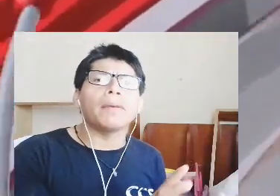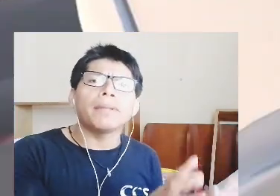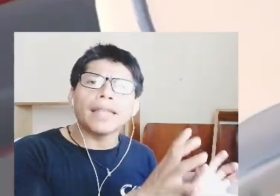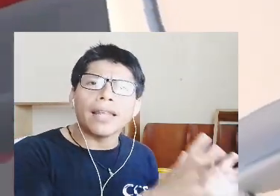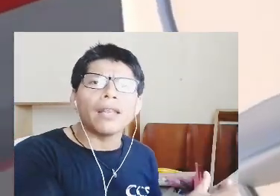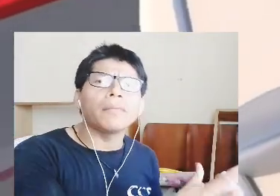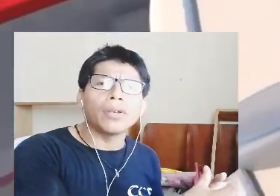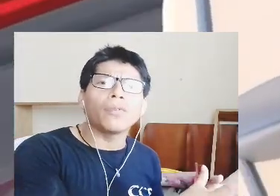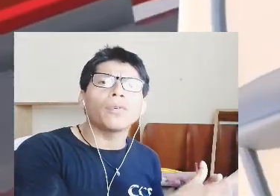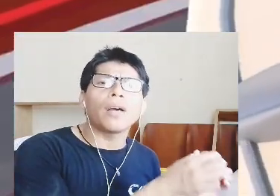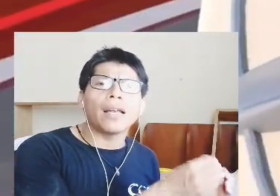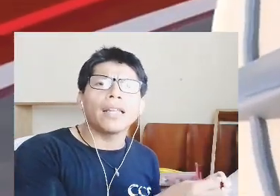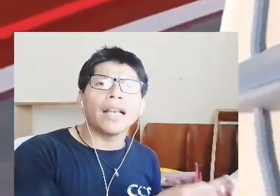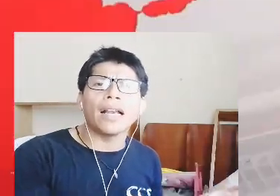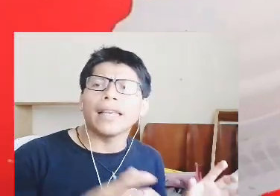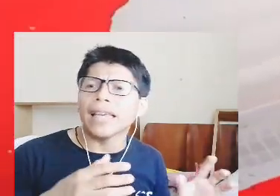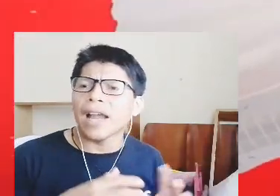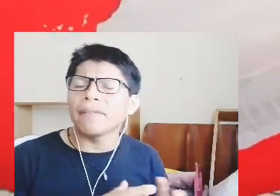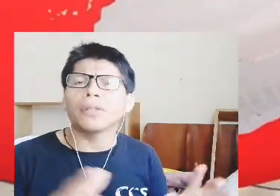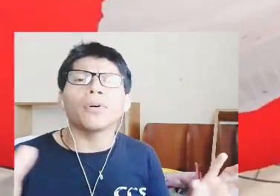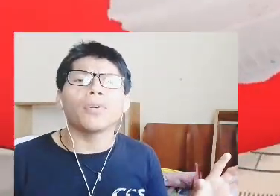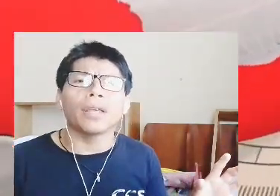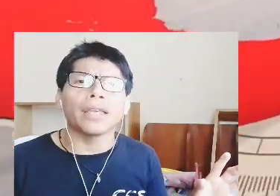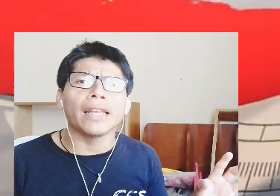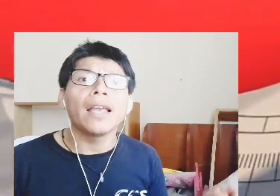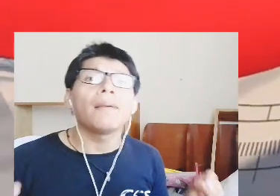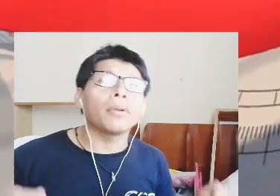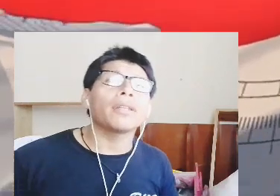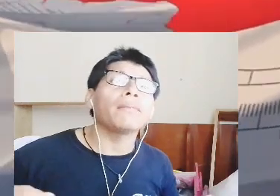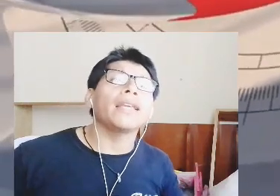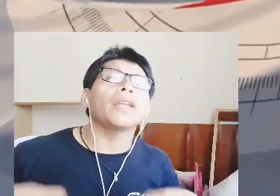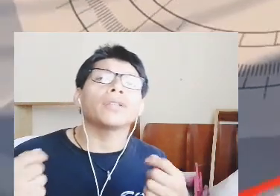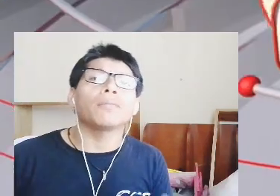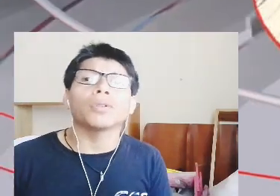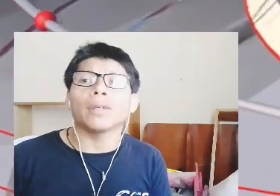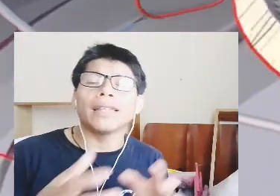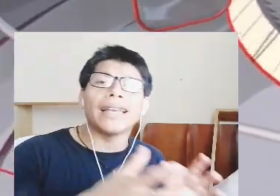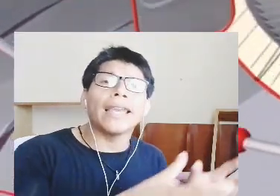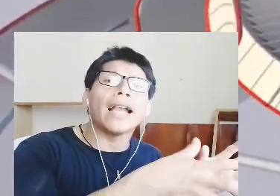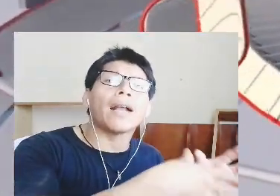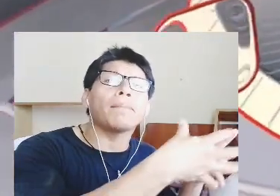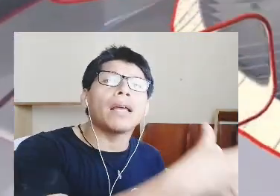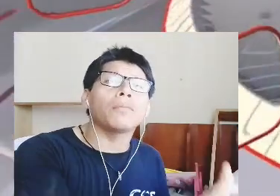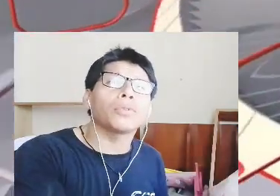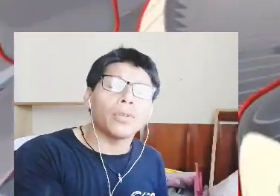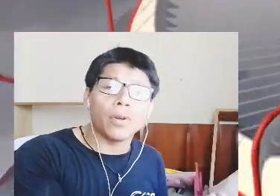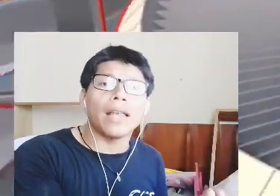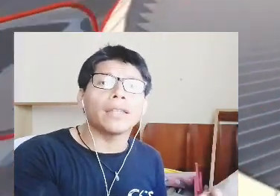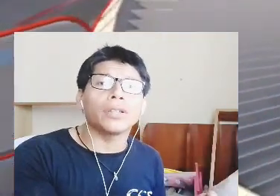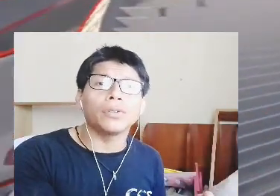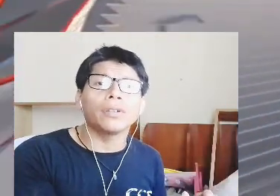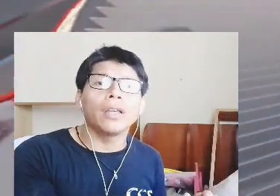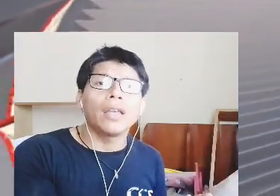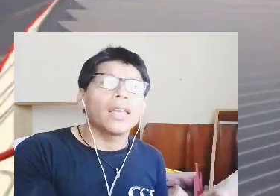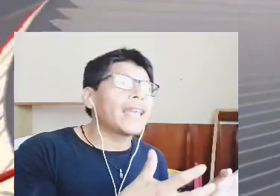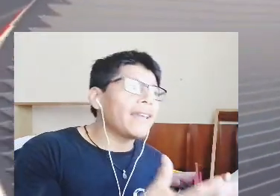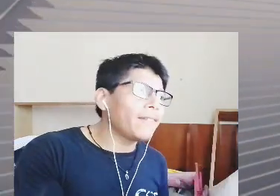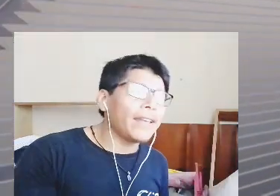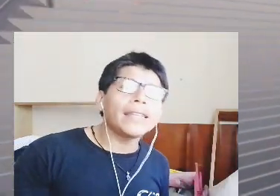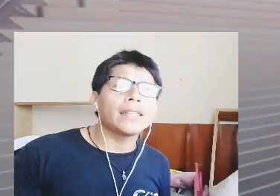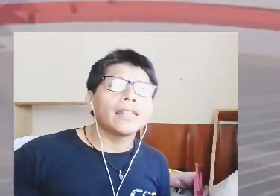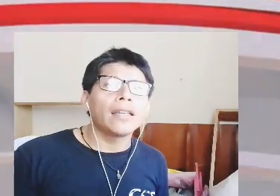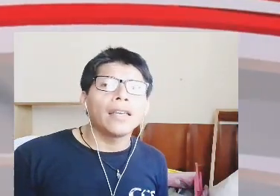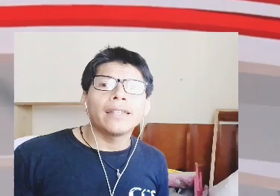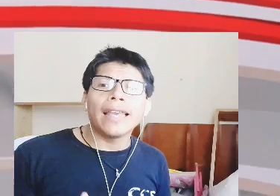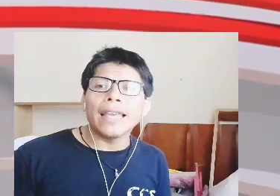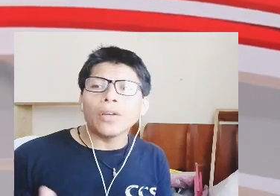si se le permita dar el micrófono a Reina Haida que hable todo lo que quiera pero también que nos demos cuenta que ella acapara mucho la atención que